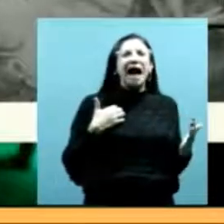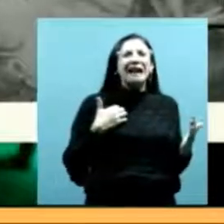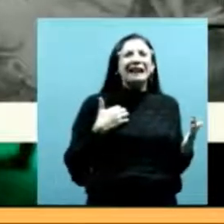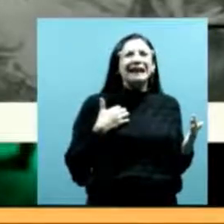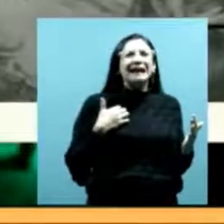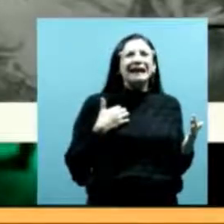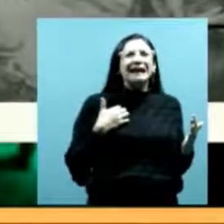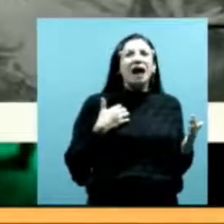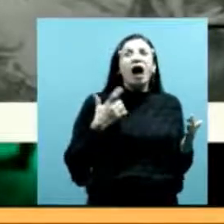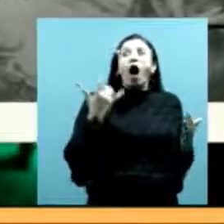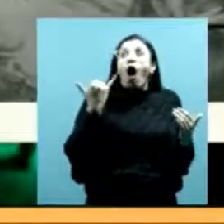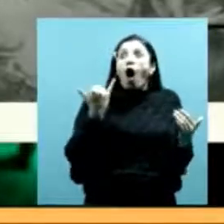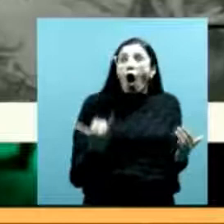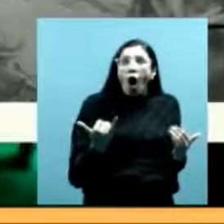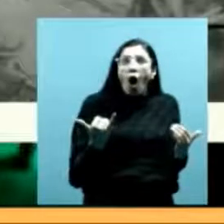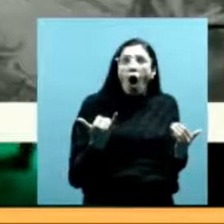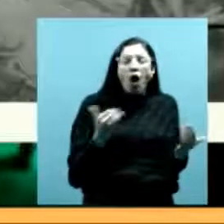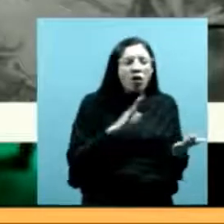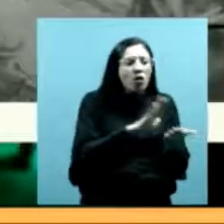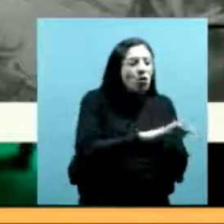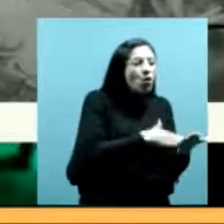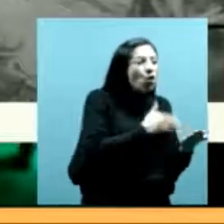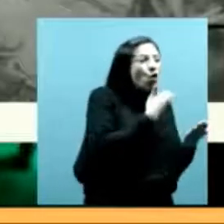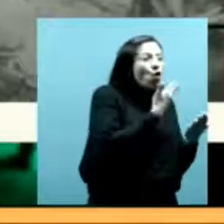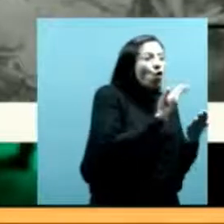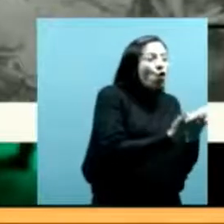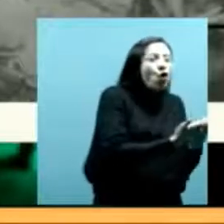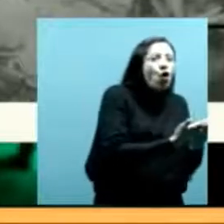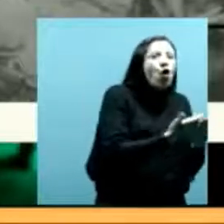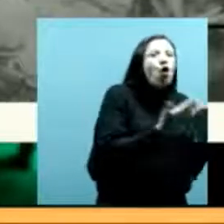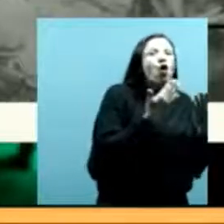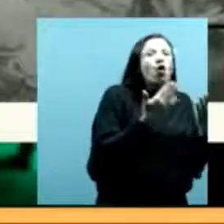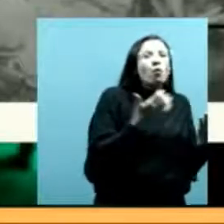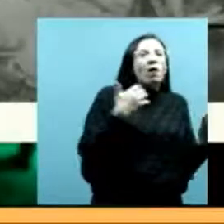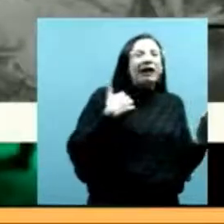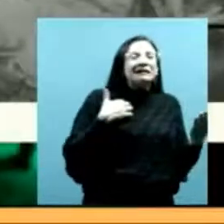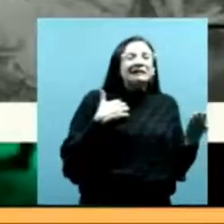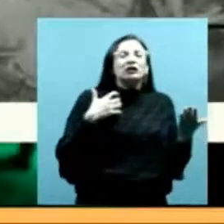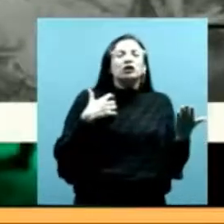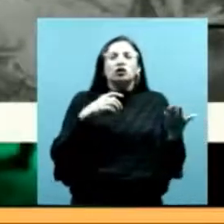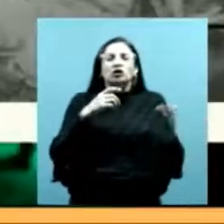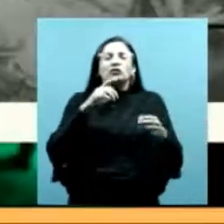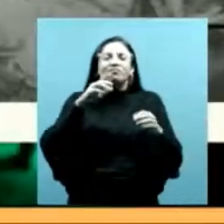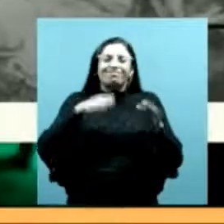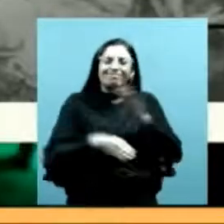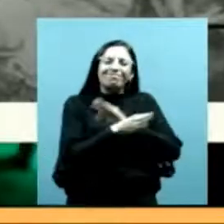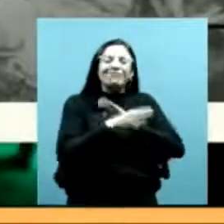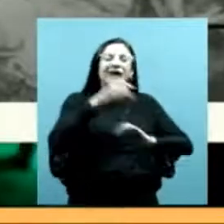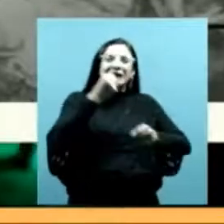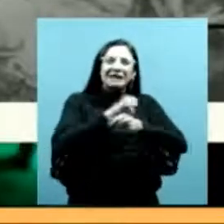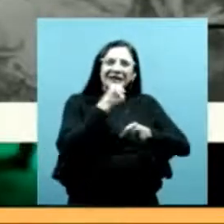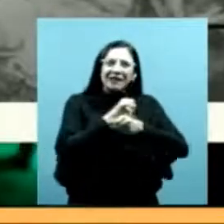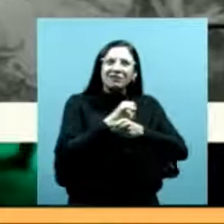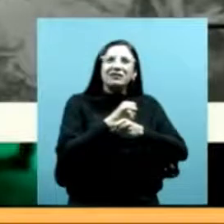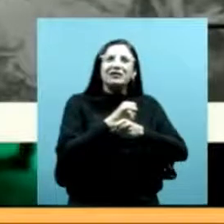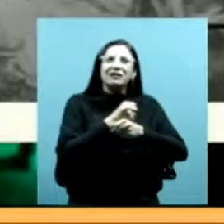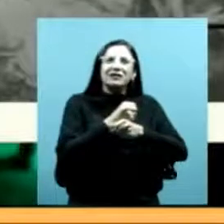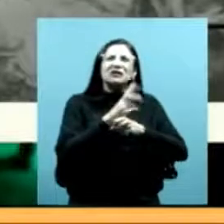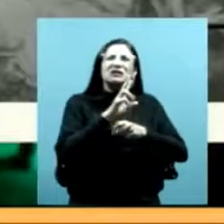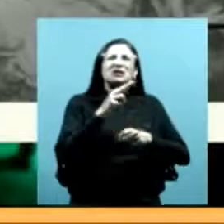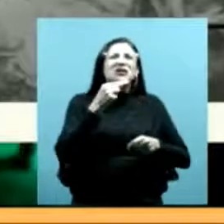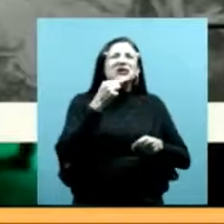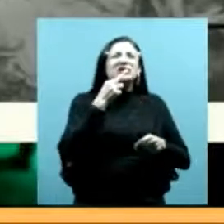al día de hoy para la hegemonía los argentinos vinimos de los barcos entonces es una historia negacionista